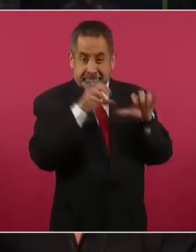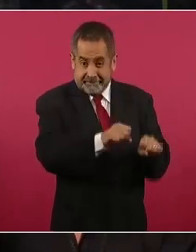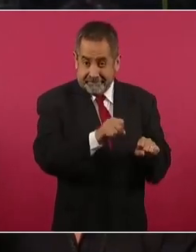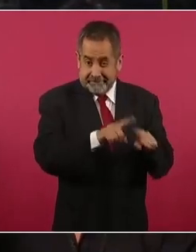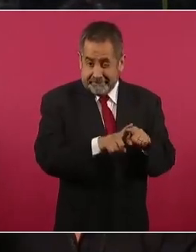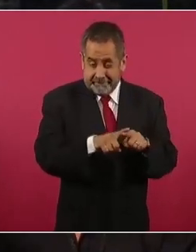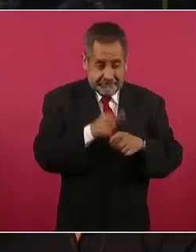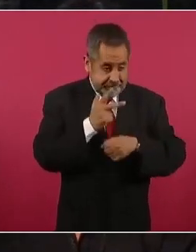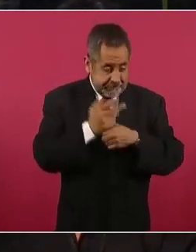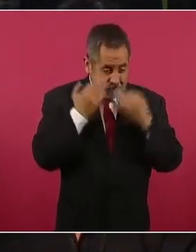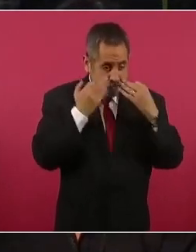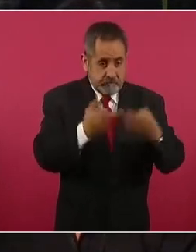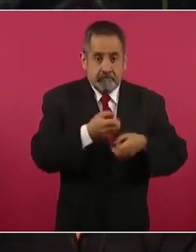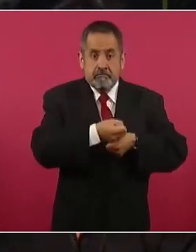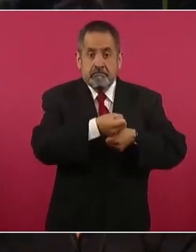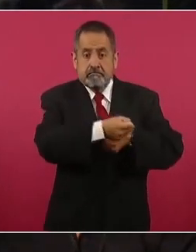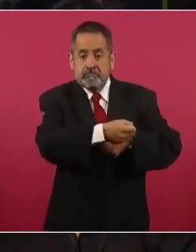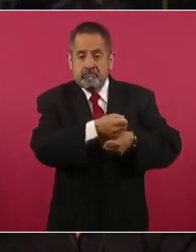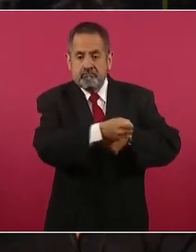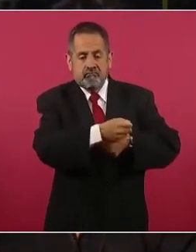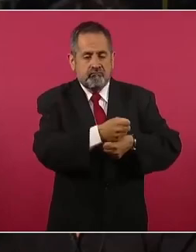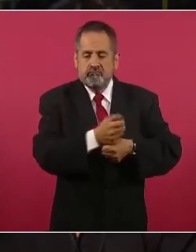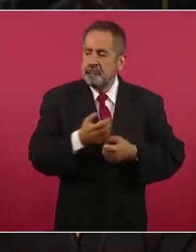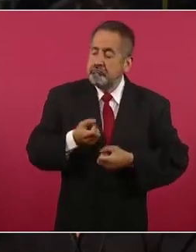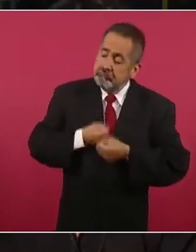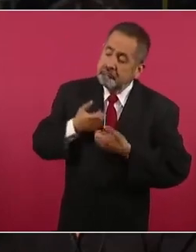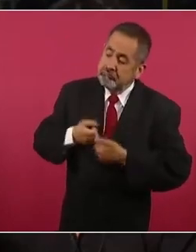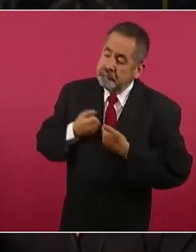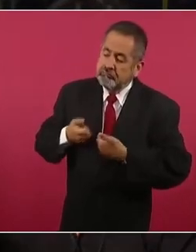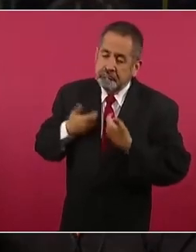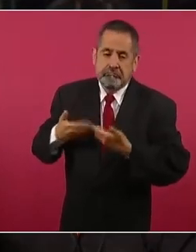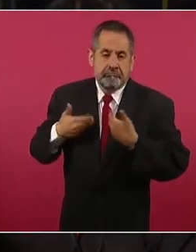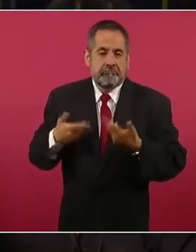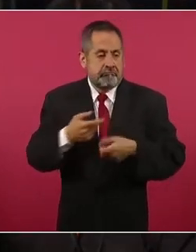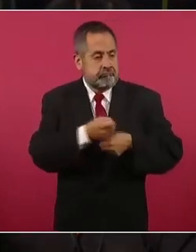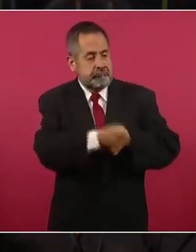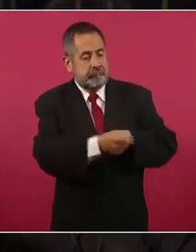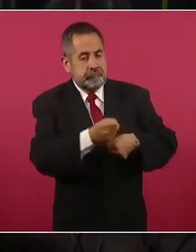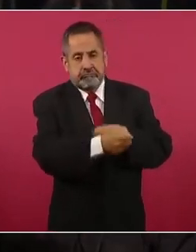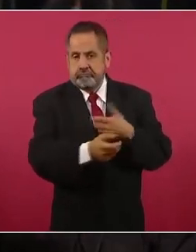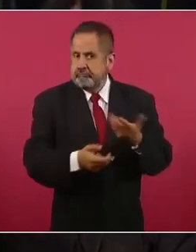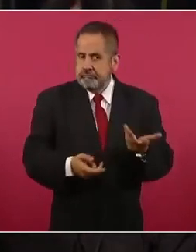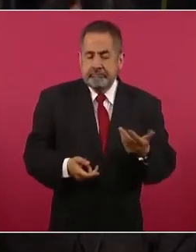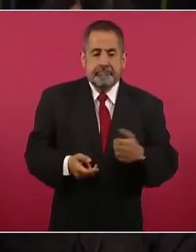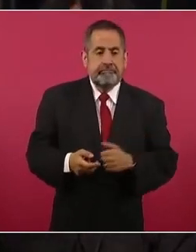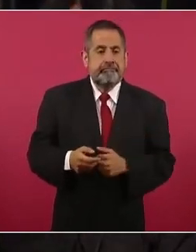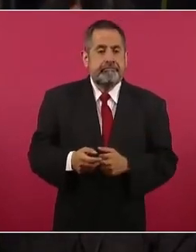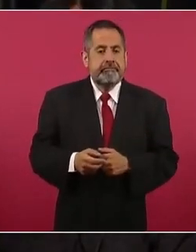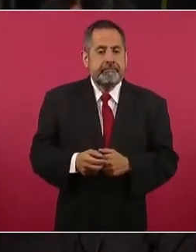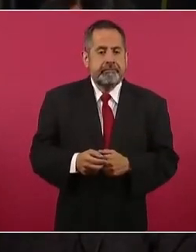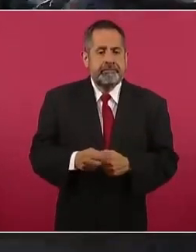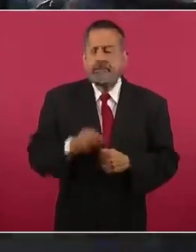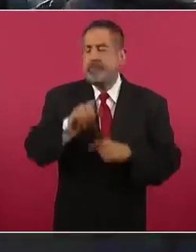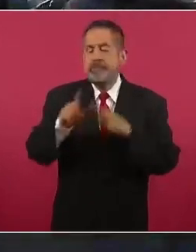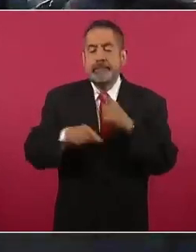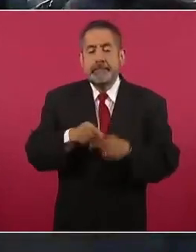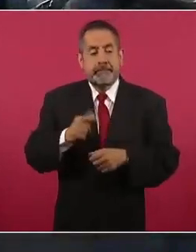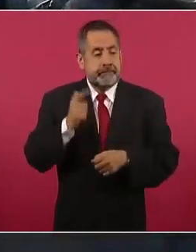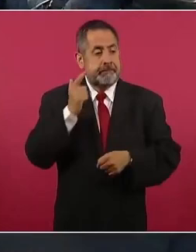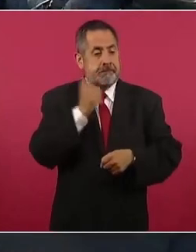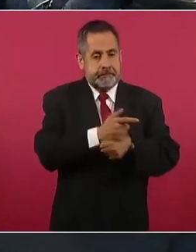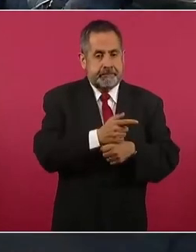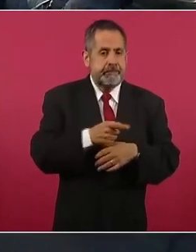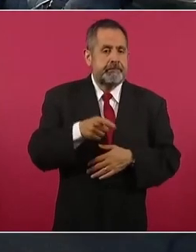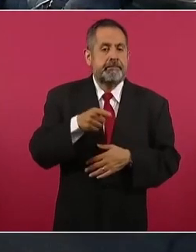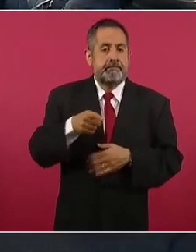torturando para obtener la declaración. Cuando se dan cuenta los